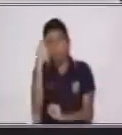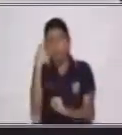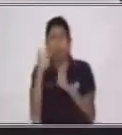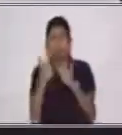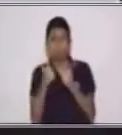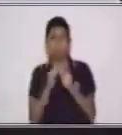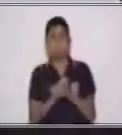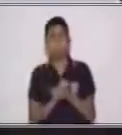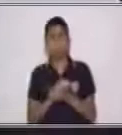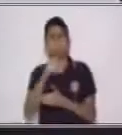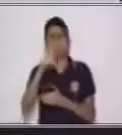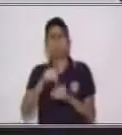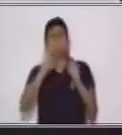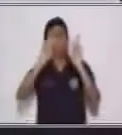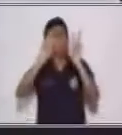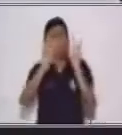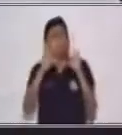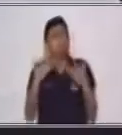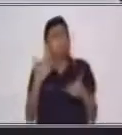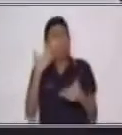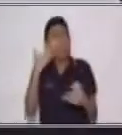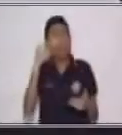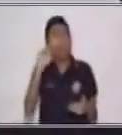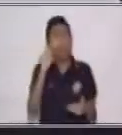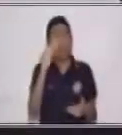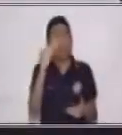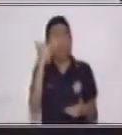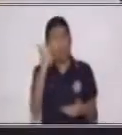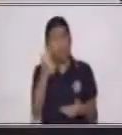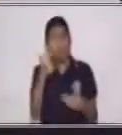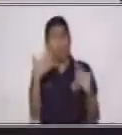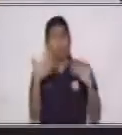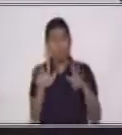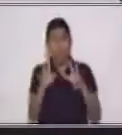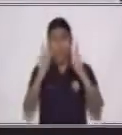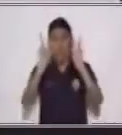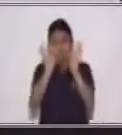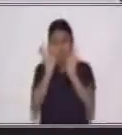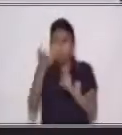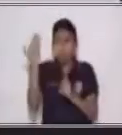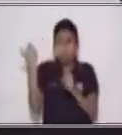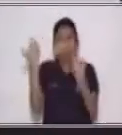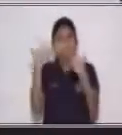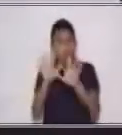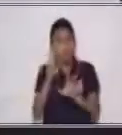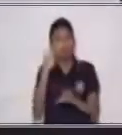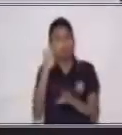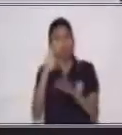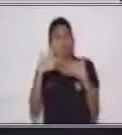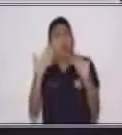hablaremos de los abuelos. En el tema anterior, habíamos mencionado